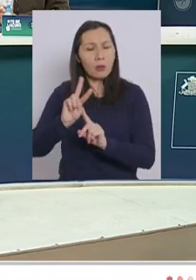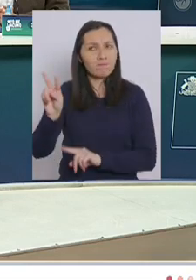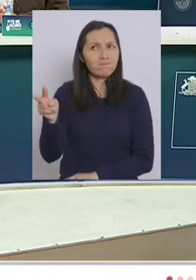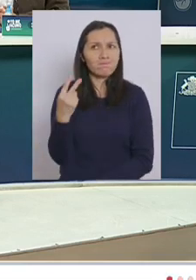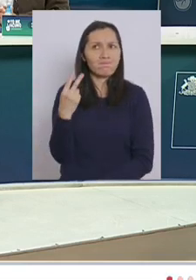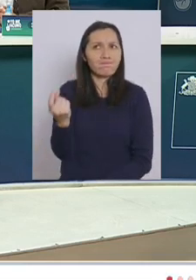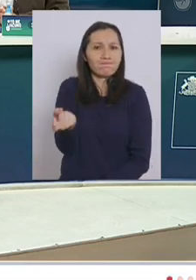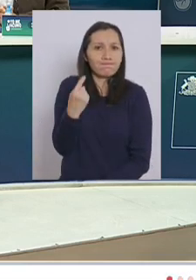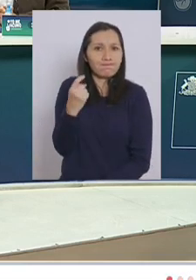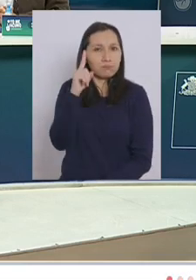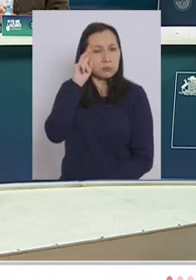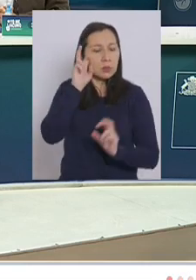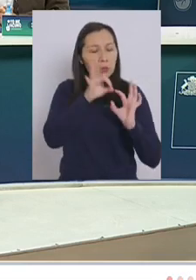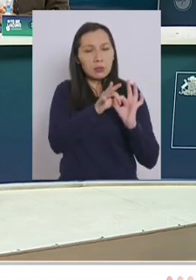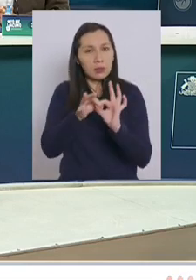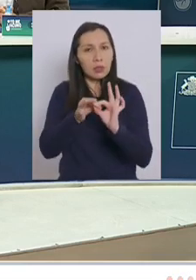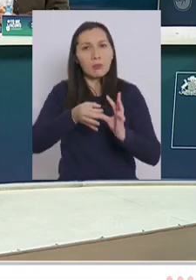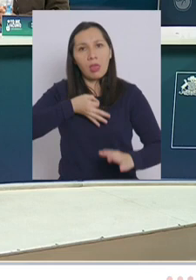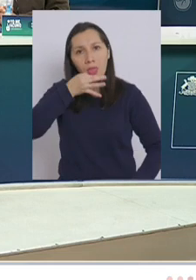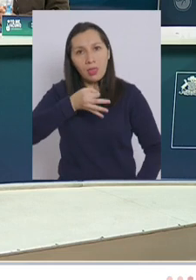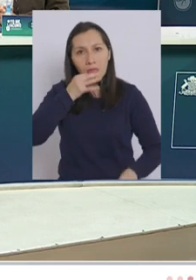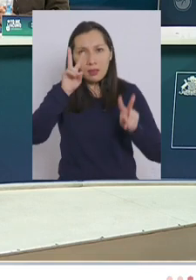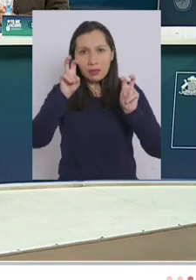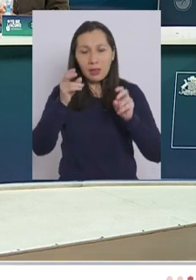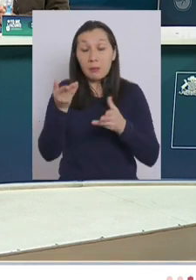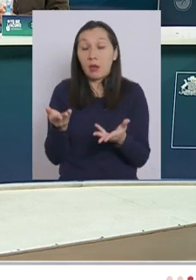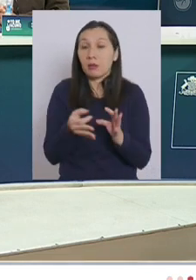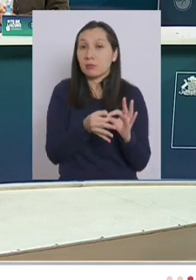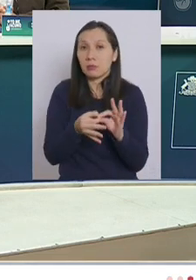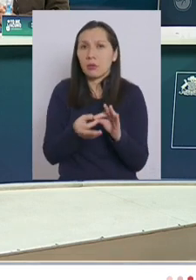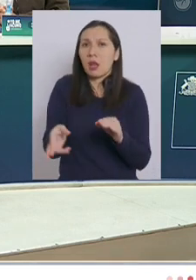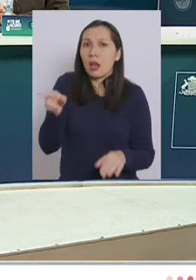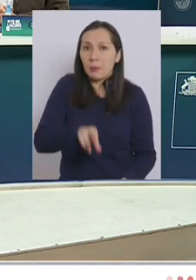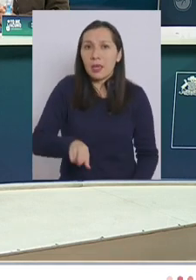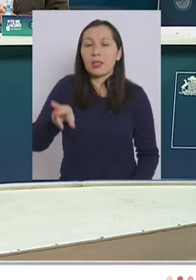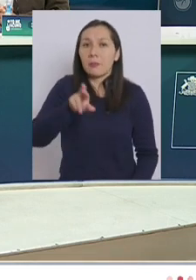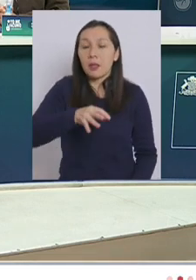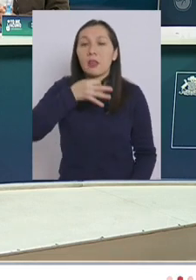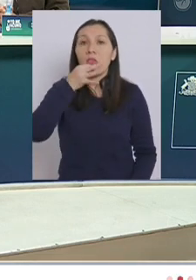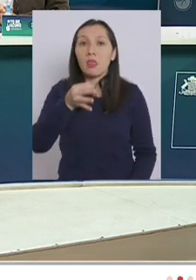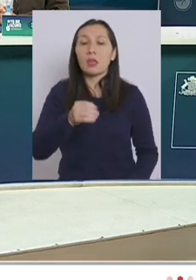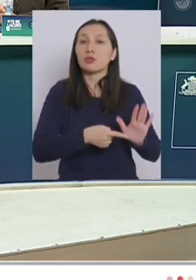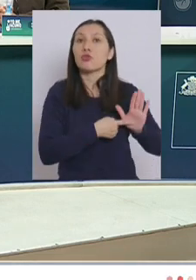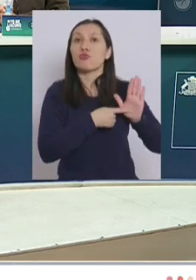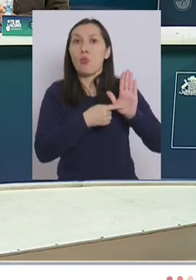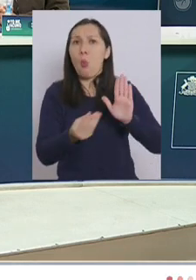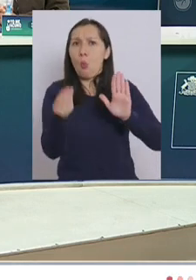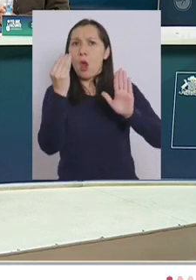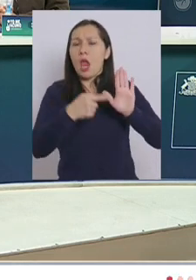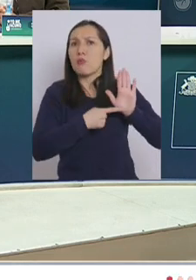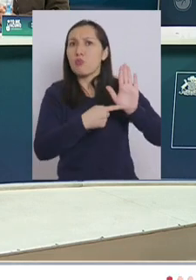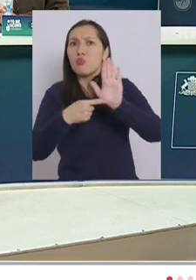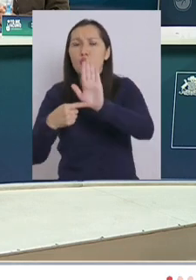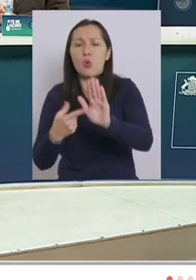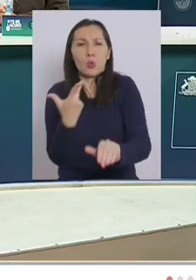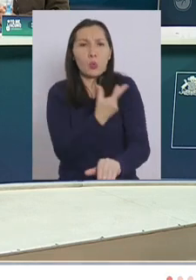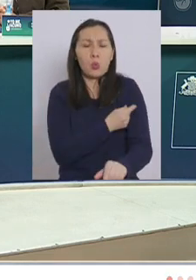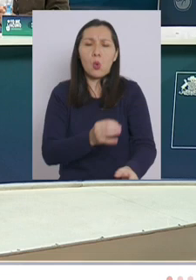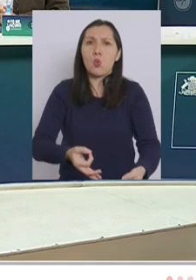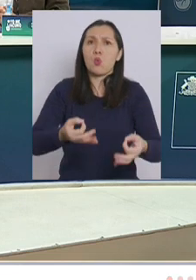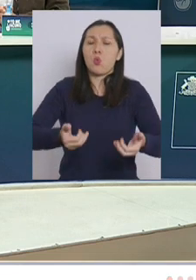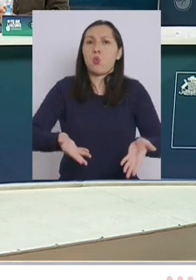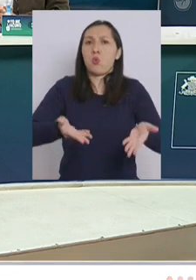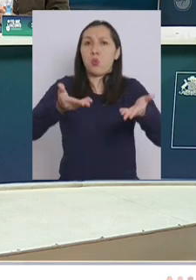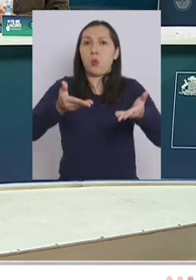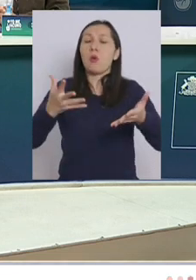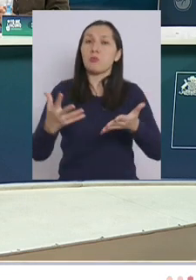real al relato que se ha emanado por parte en esta materia dado que se ha insistido en que se destaque este proceso de vacunación exitoso y